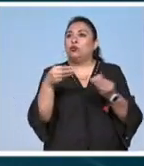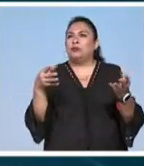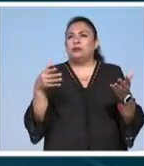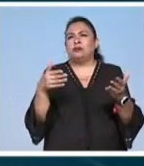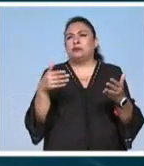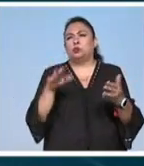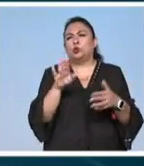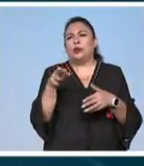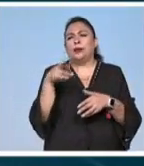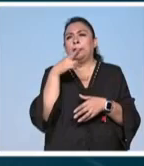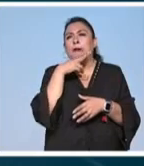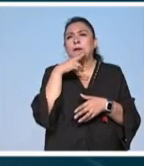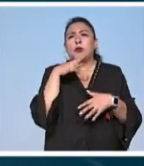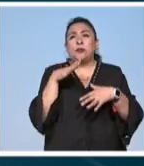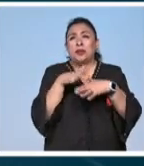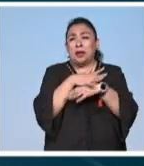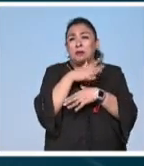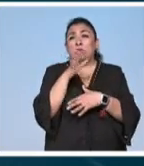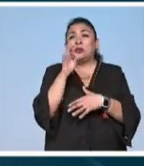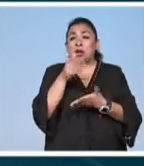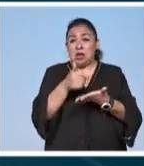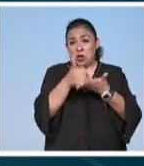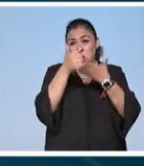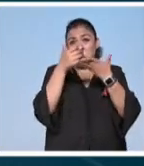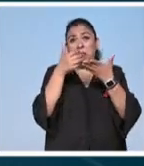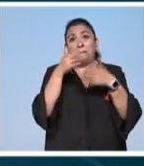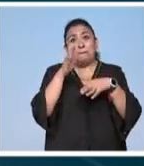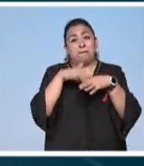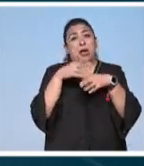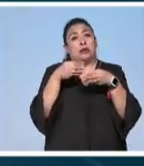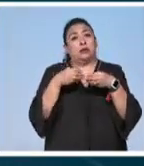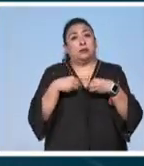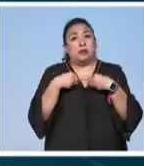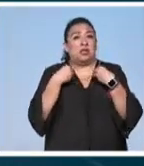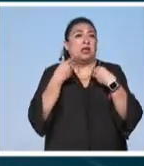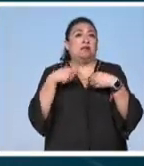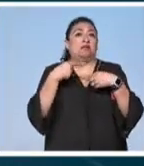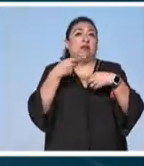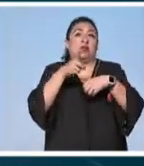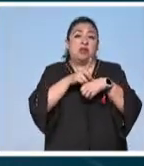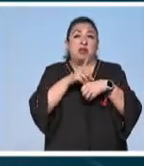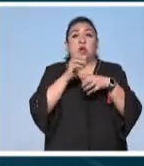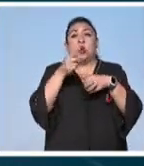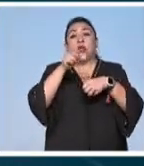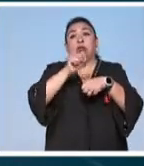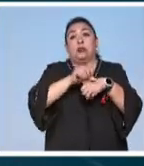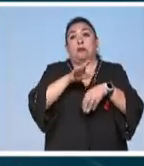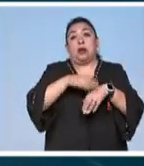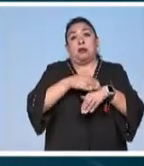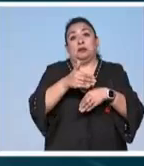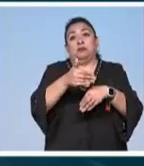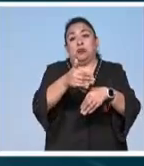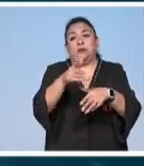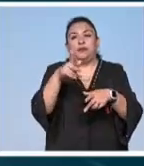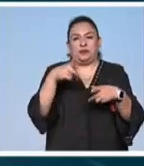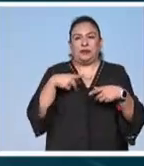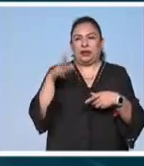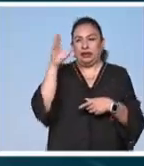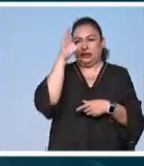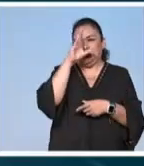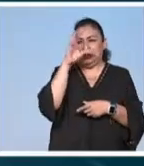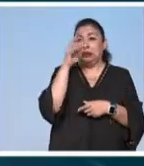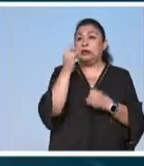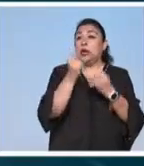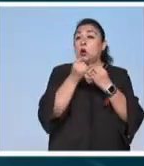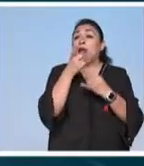corta el cambio de clima pudo haberles ayudado a prolongar sus vidas por unos días o hasta una semana más los científicos también